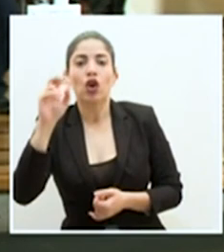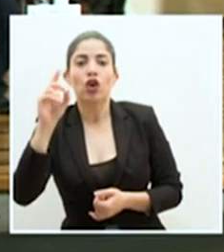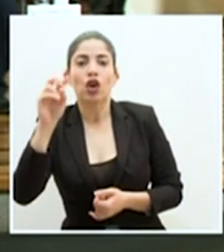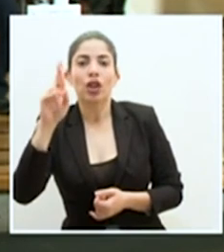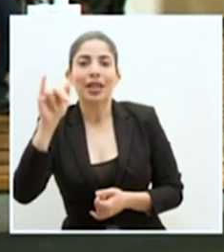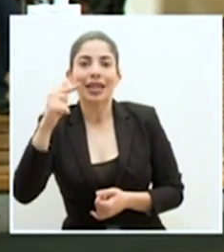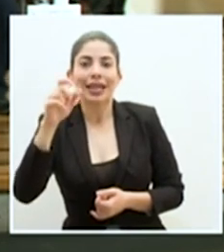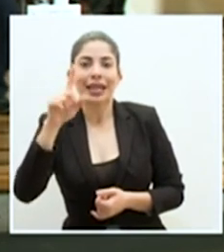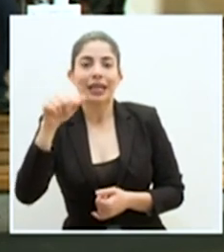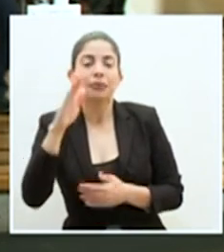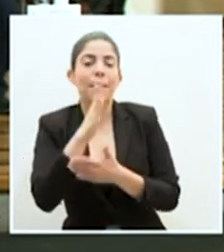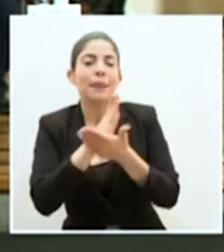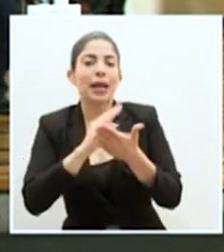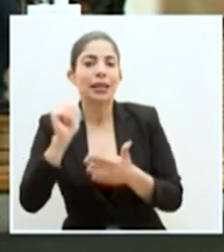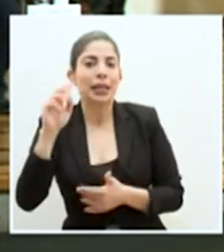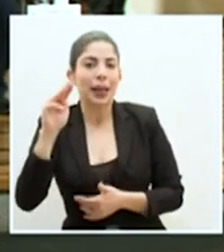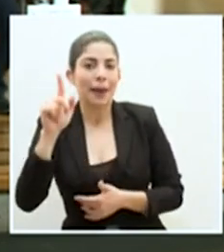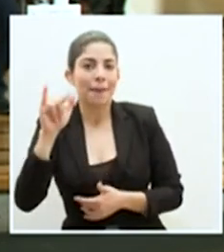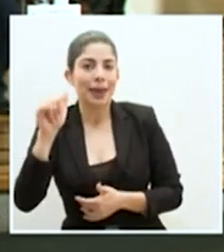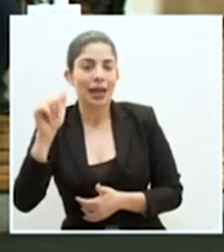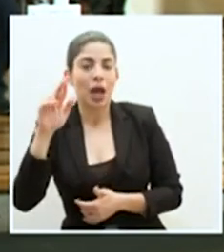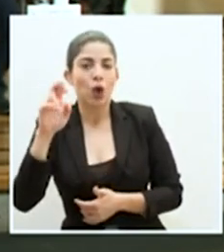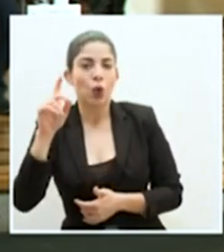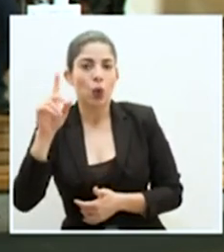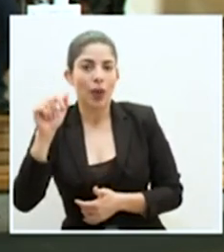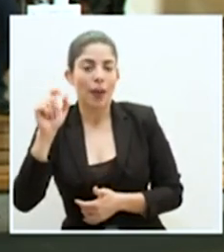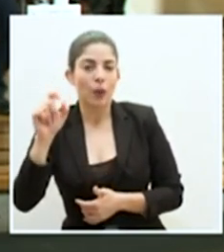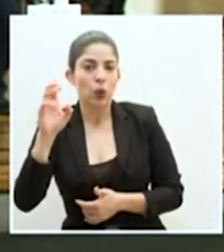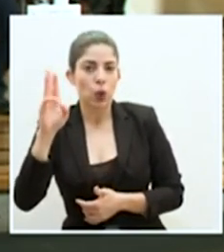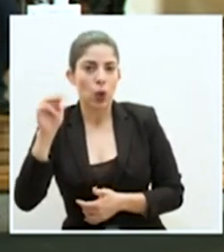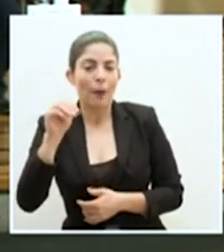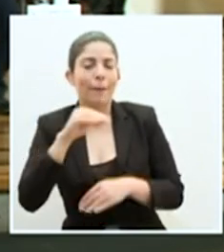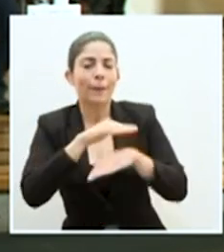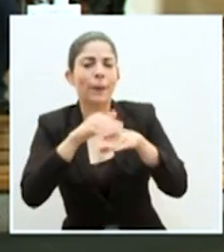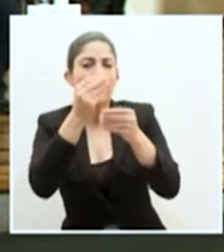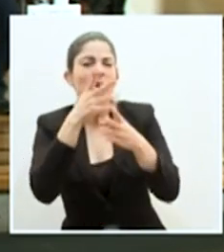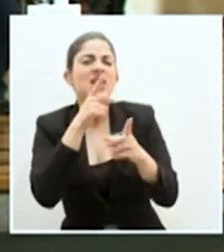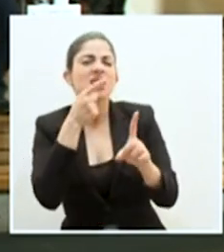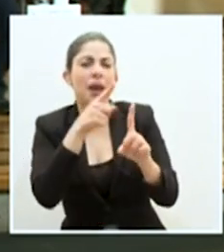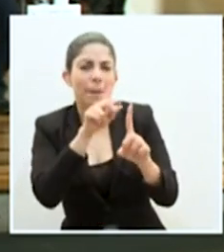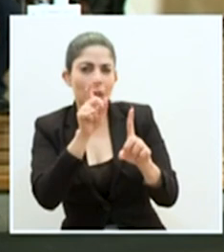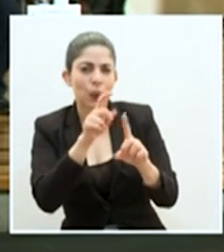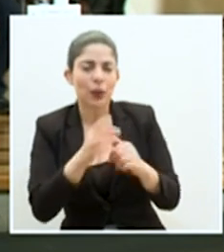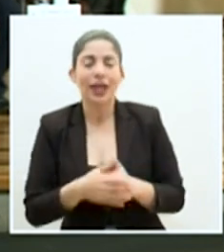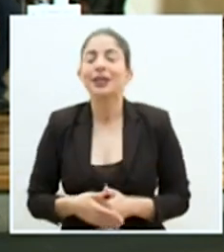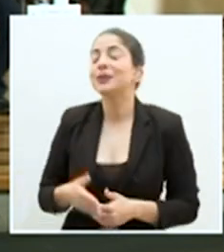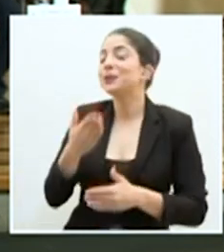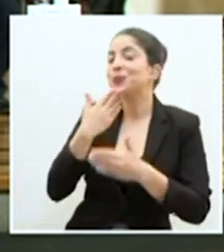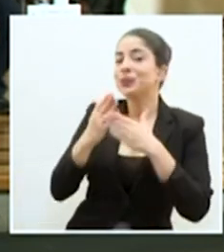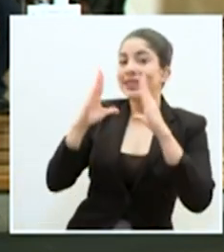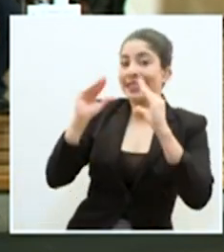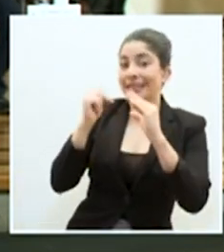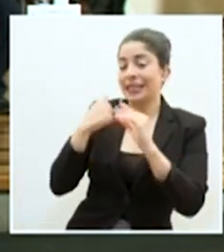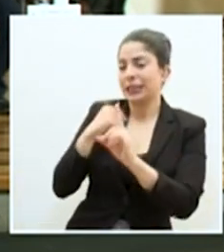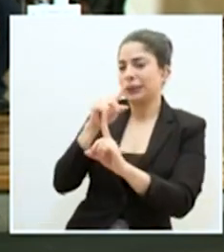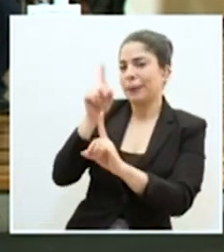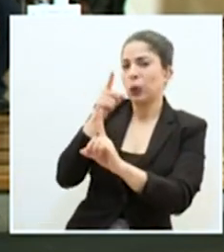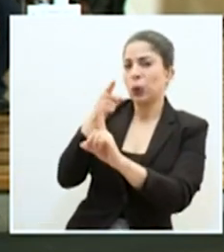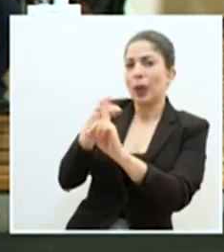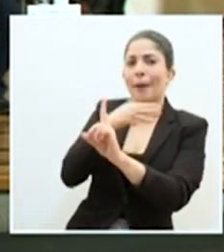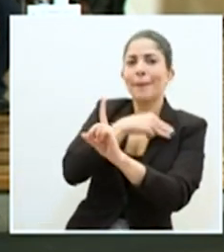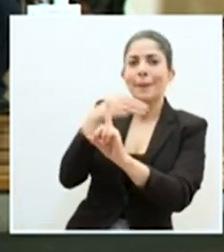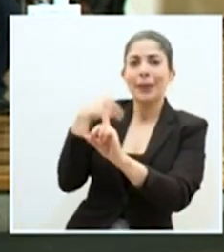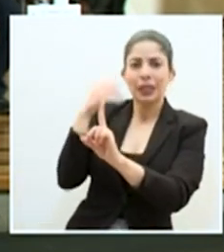.com. Por favor, indicarnos a quién va dirigida su consulta. Buenas tardes. Para el Ministro